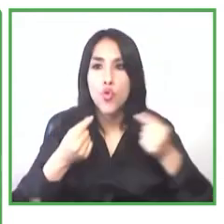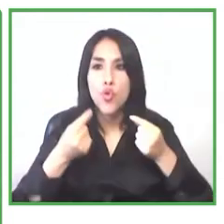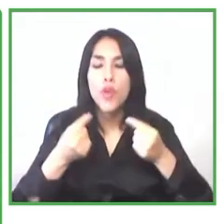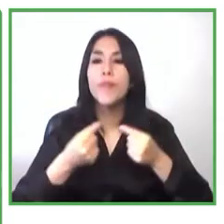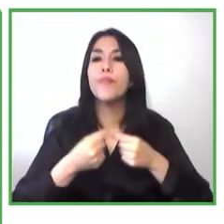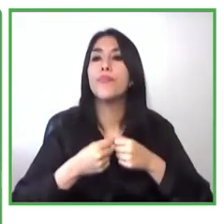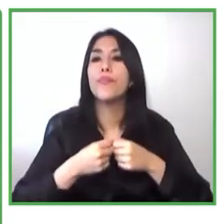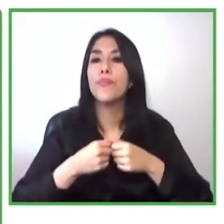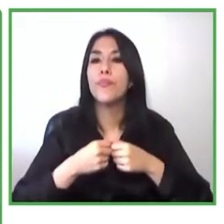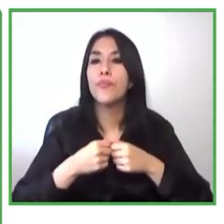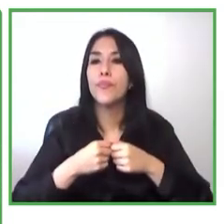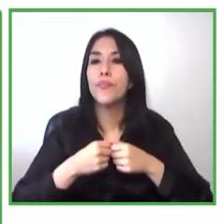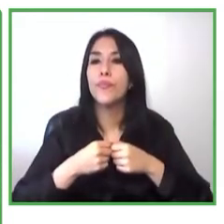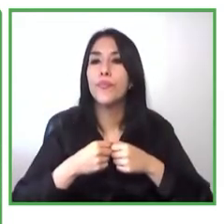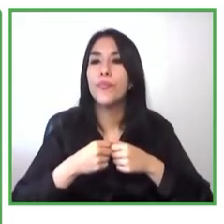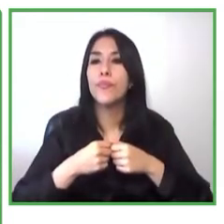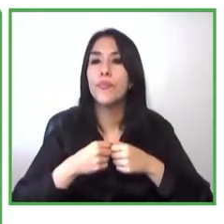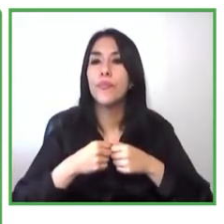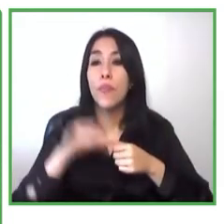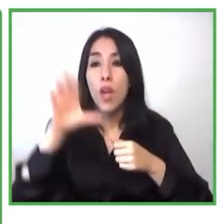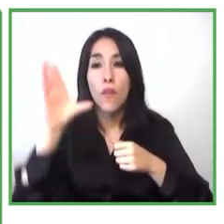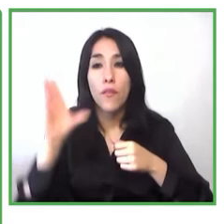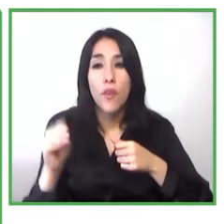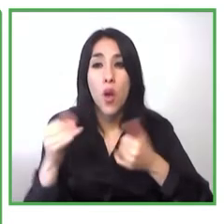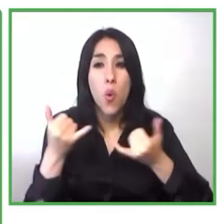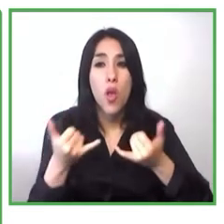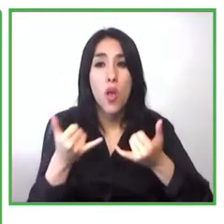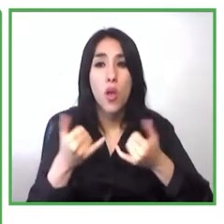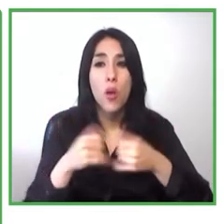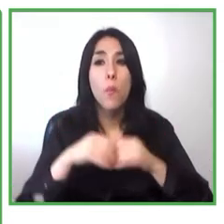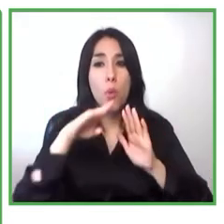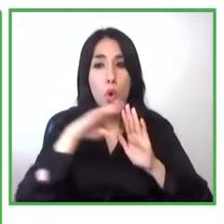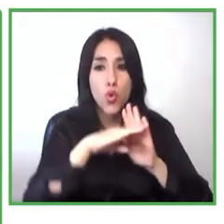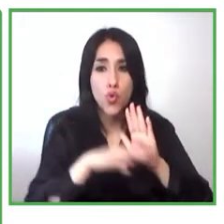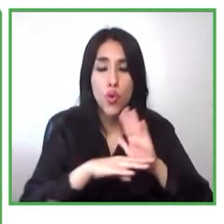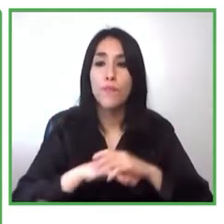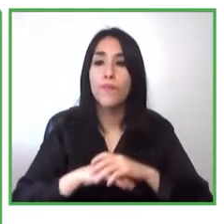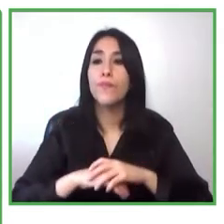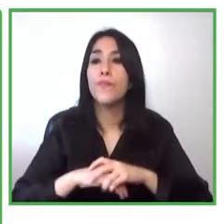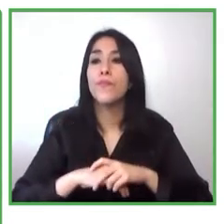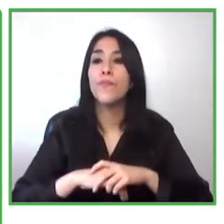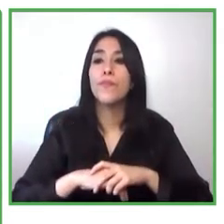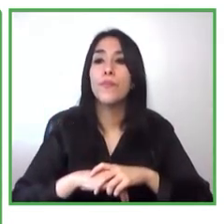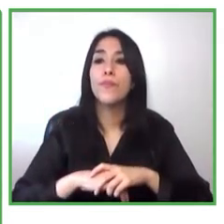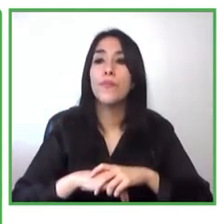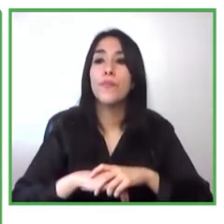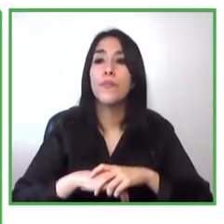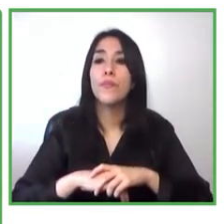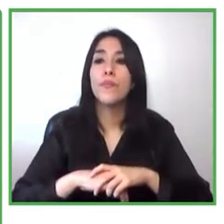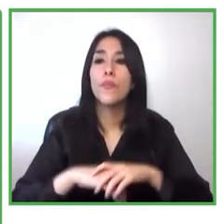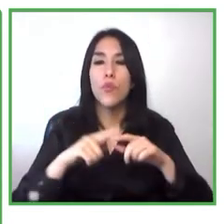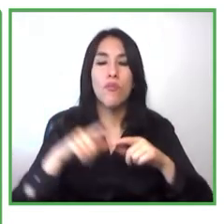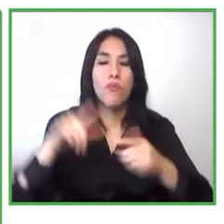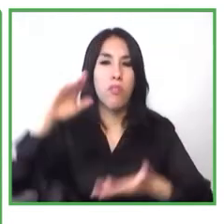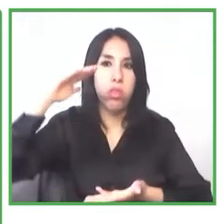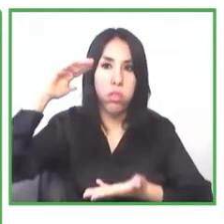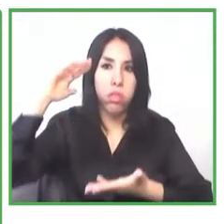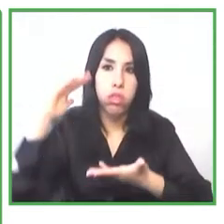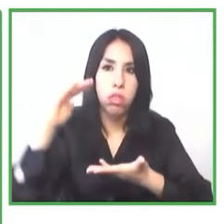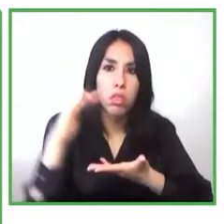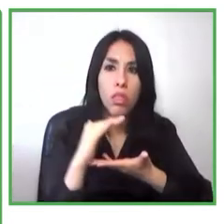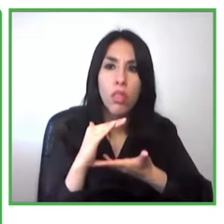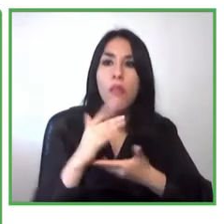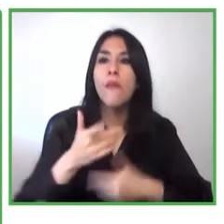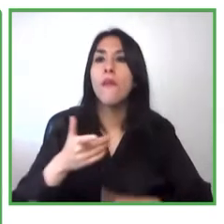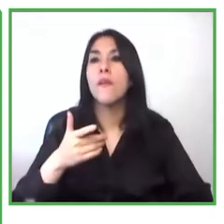de compras en línea baja adopción de esta tecnología pero después